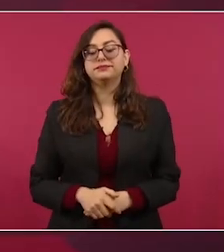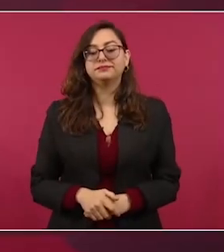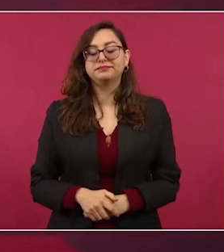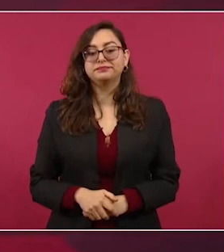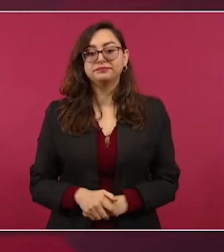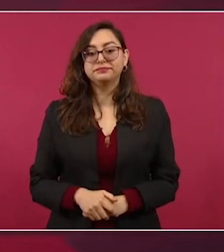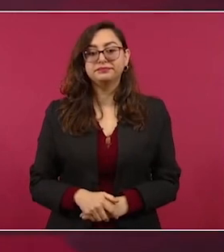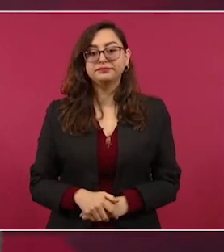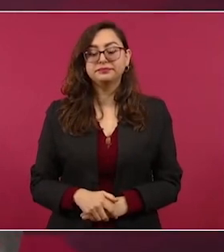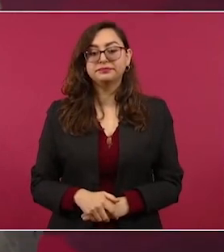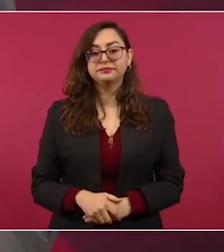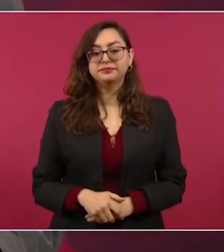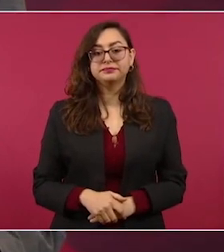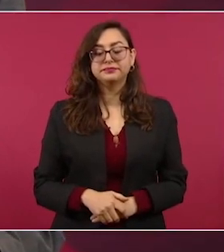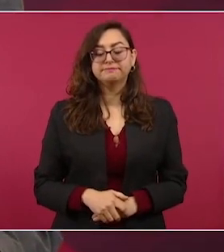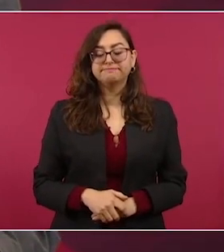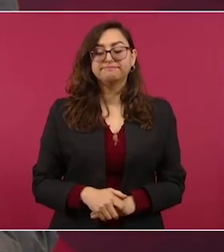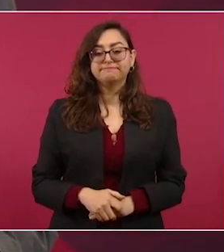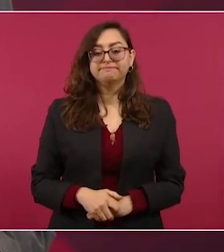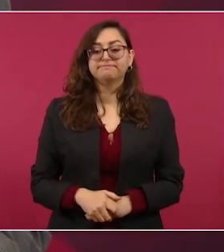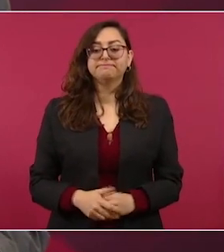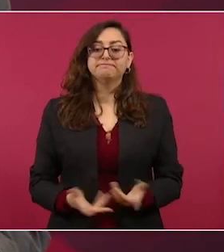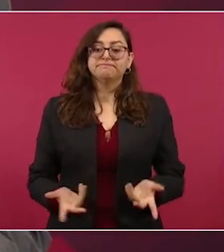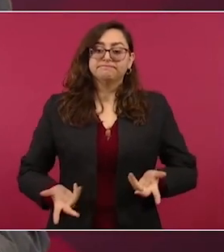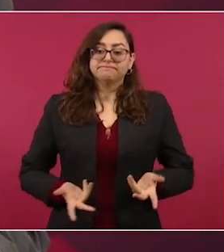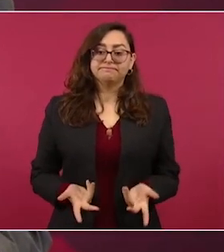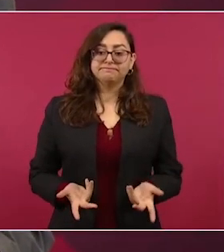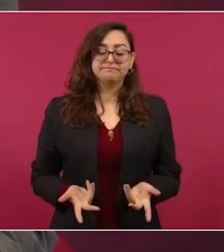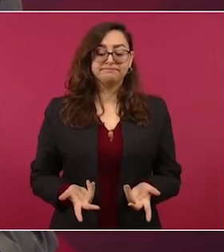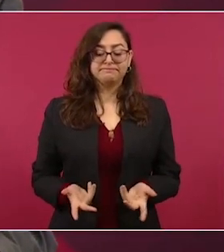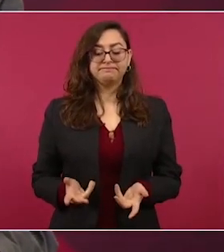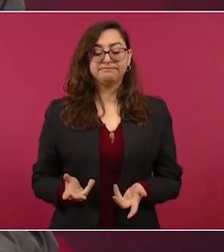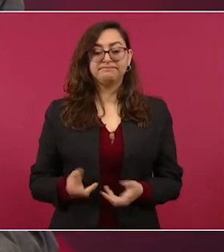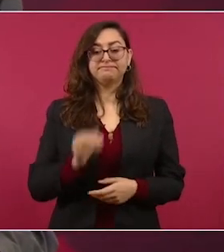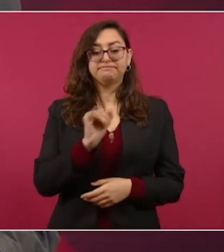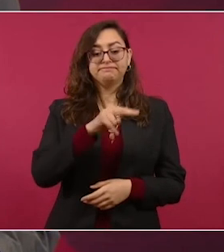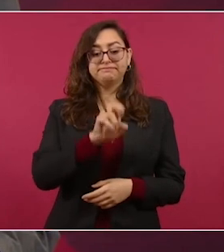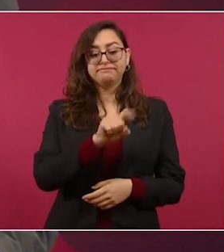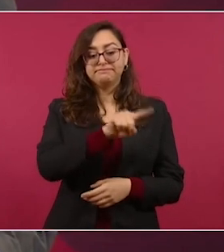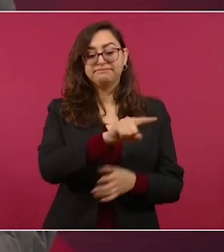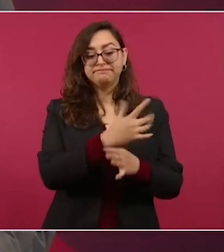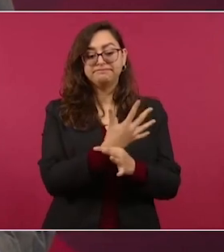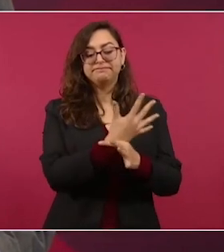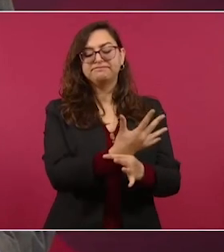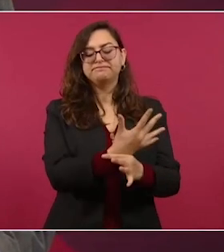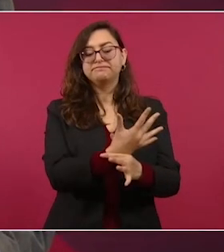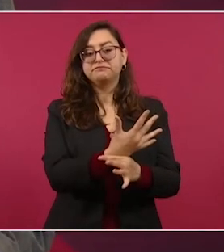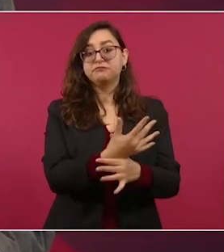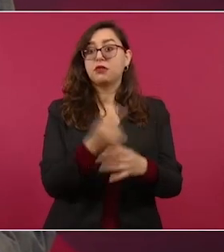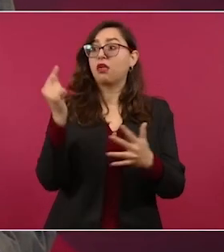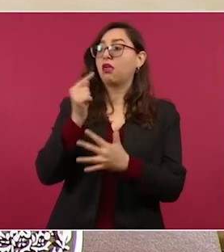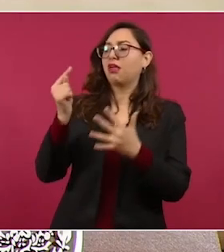para hacer politiquería,